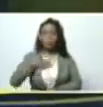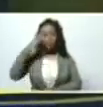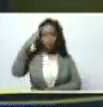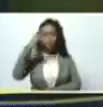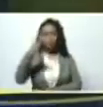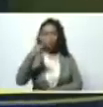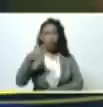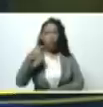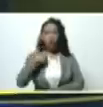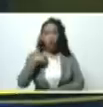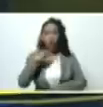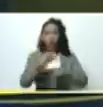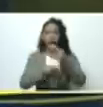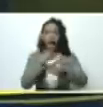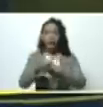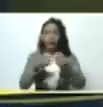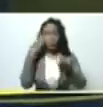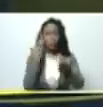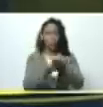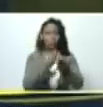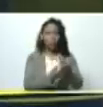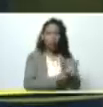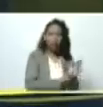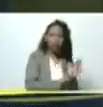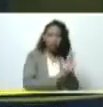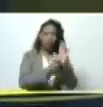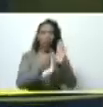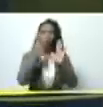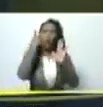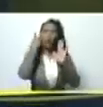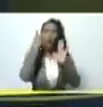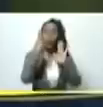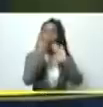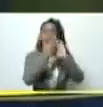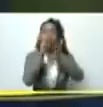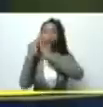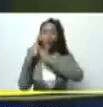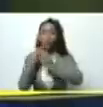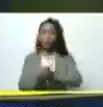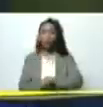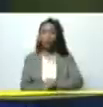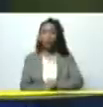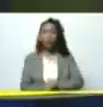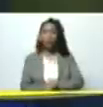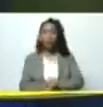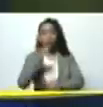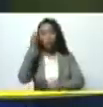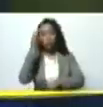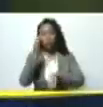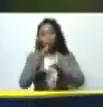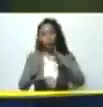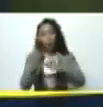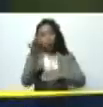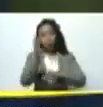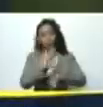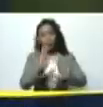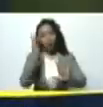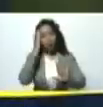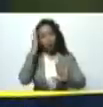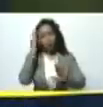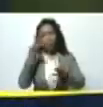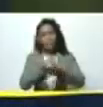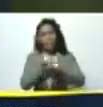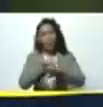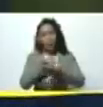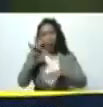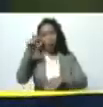le voy a presentar a uno de los comuneros que lamentablemente como usted ya sabe nuestro ministro